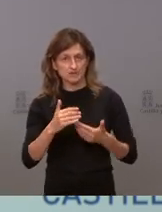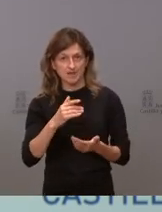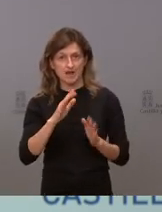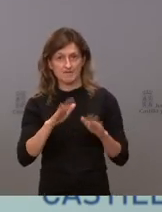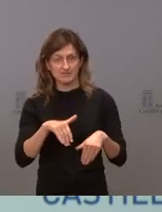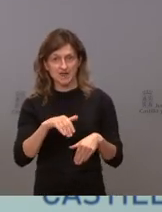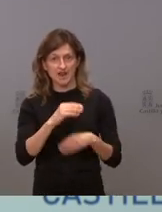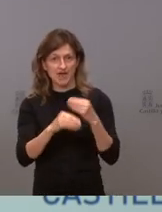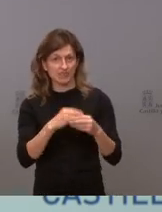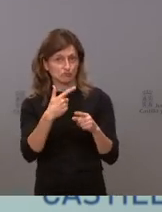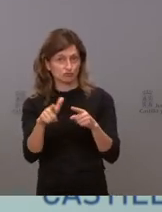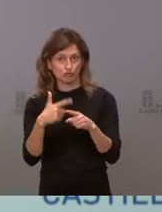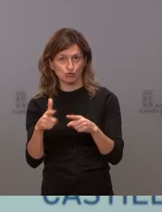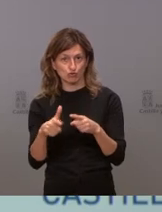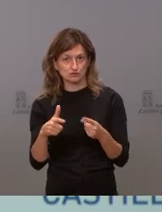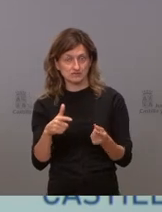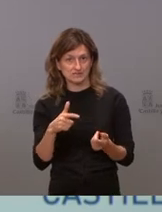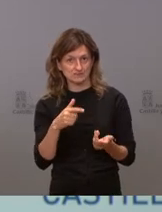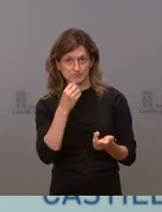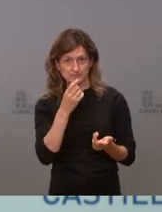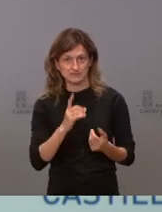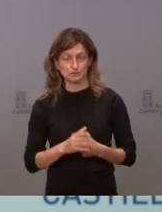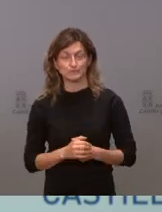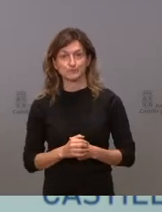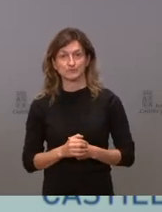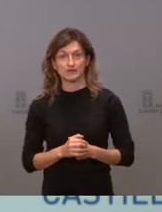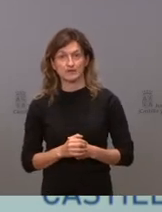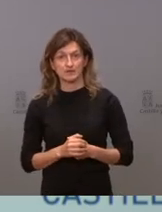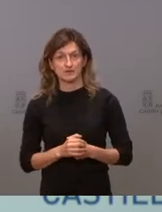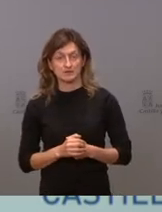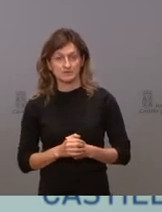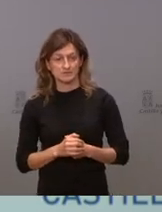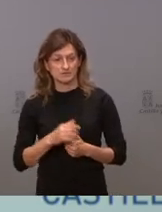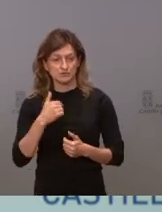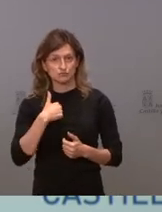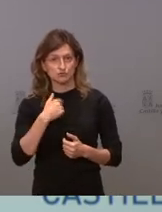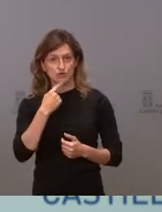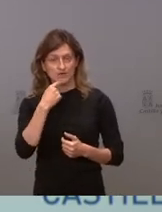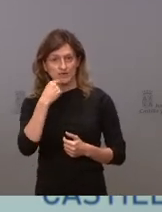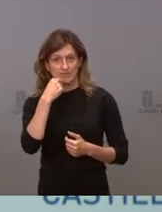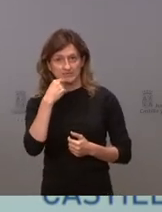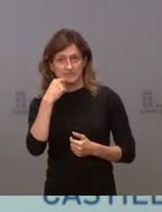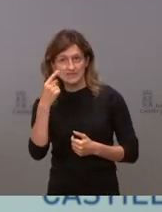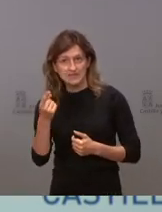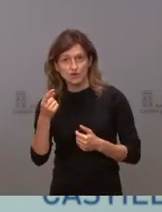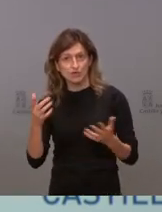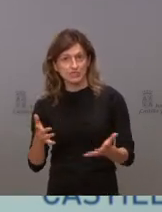haciendo las cosas que no debemos. Sobre las insinuaciones, yo no he hecho insinuaciones, yo hago matemáticas.